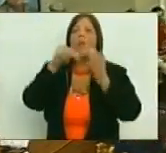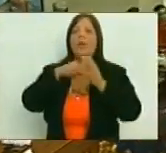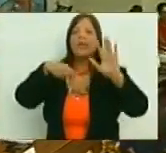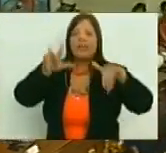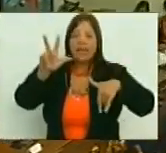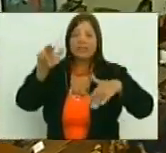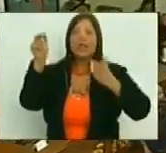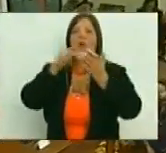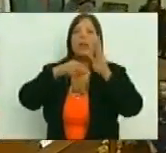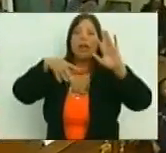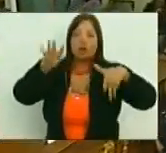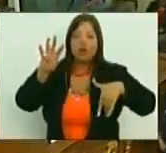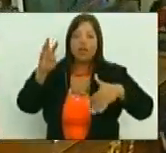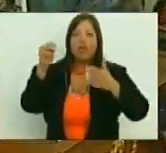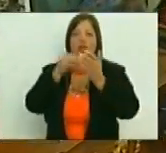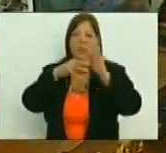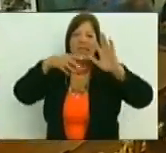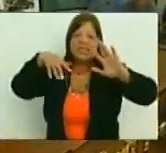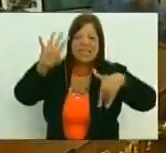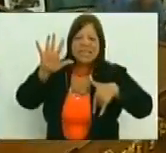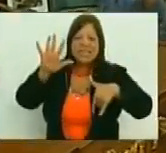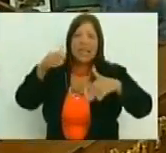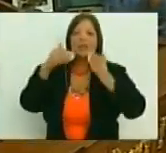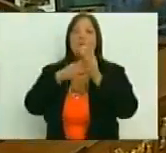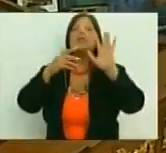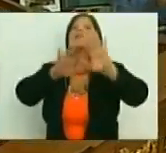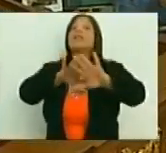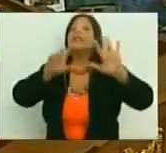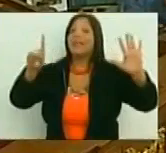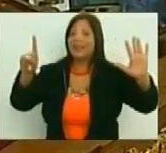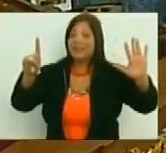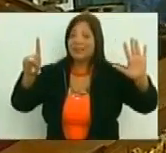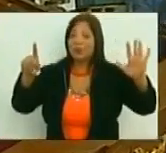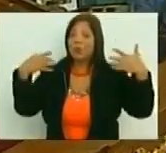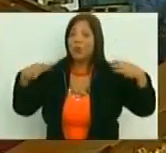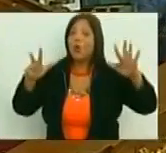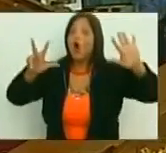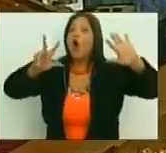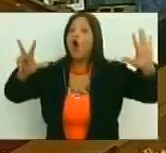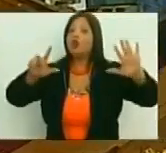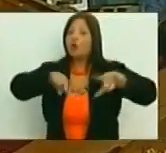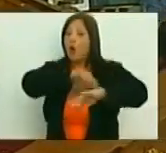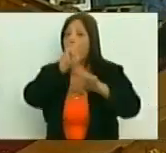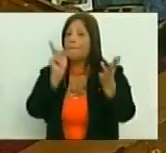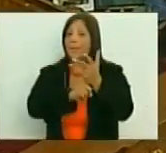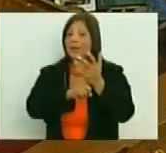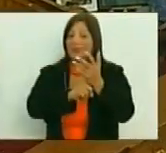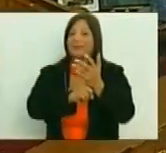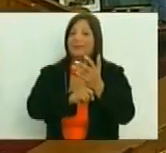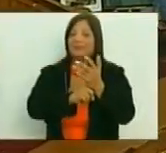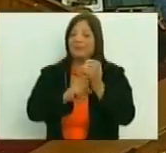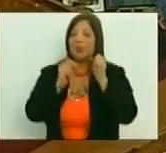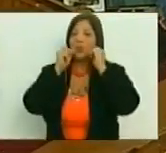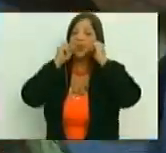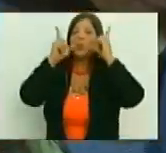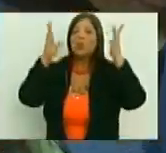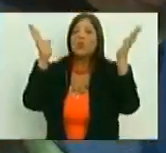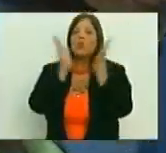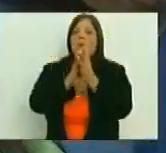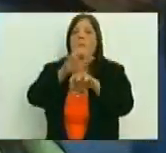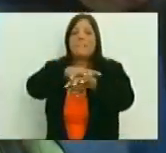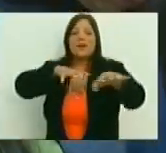2014 2015 y 2016 tenemos ocho en total y la gran mayoría